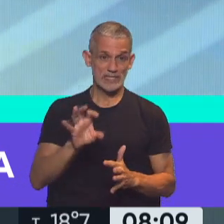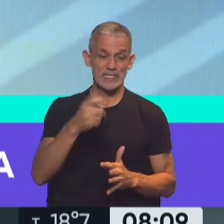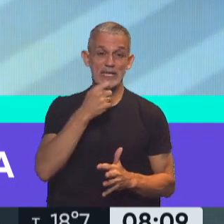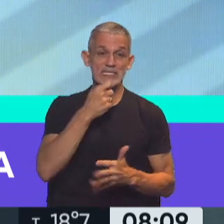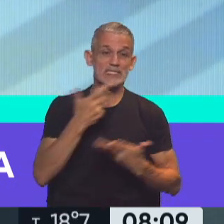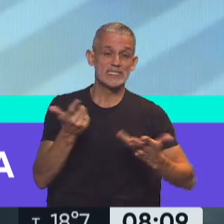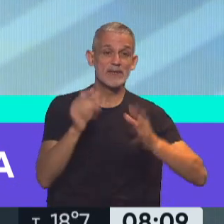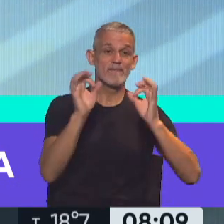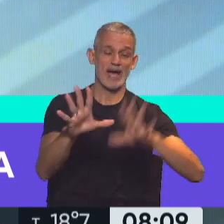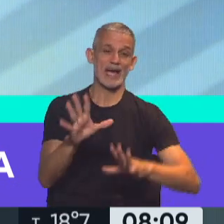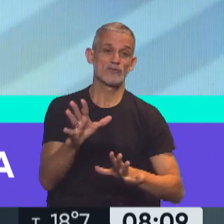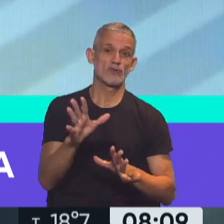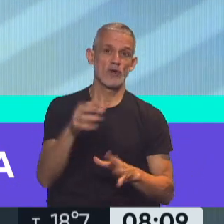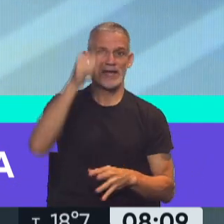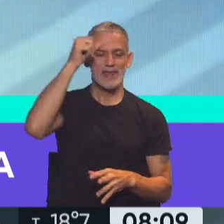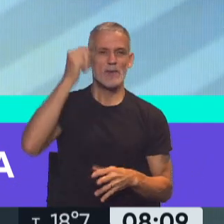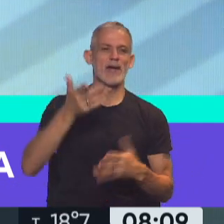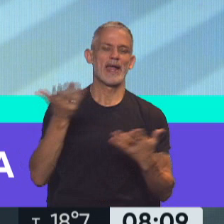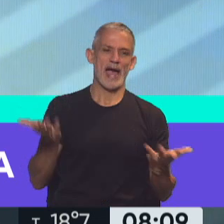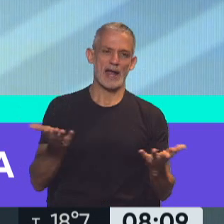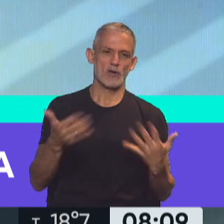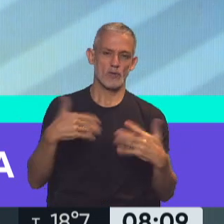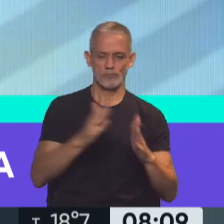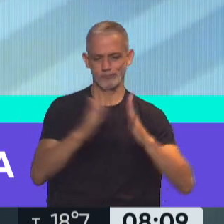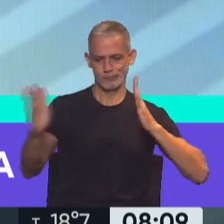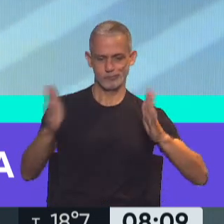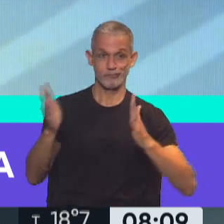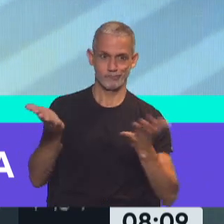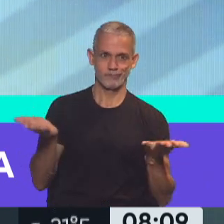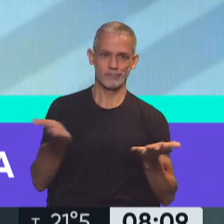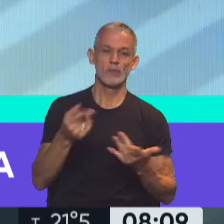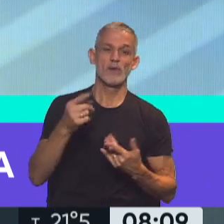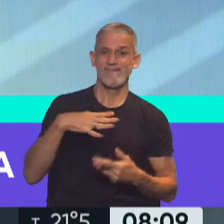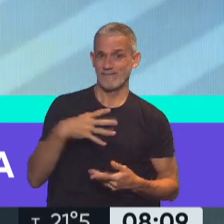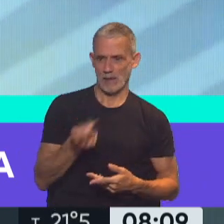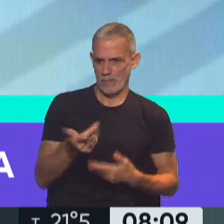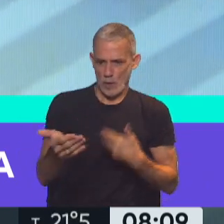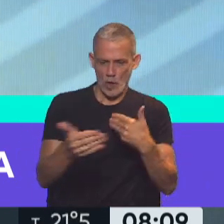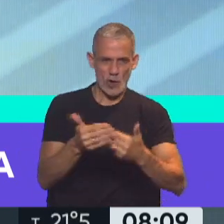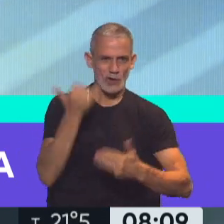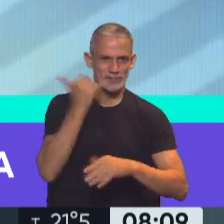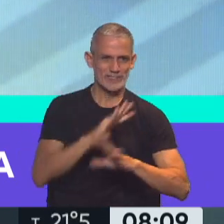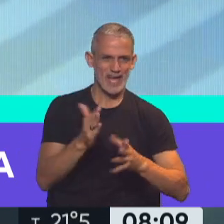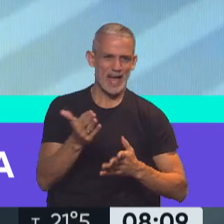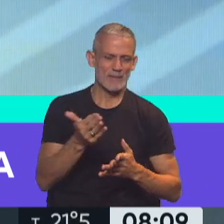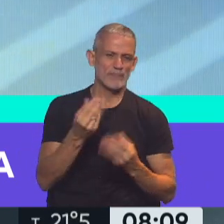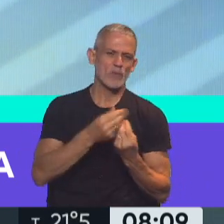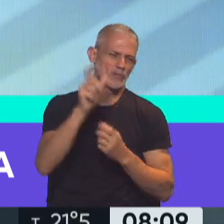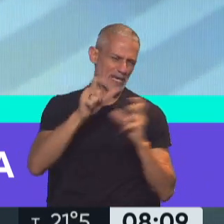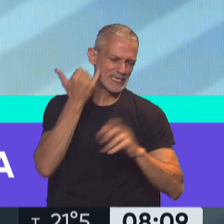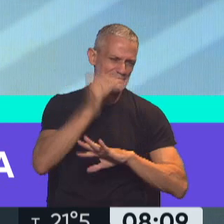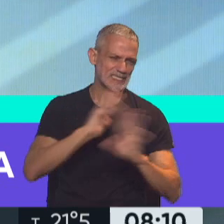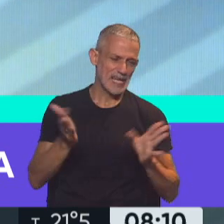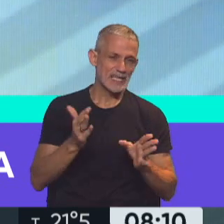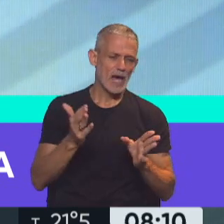las vacaciones de verano, para el receso? Bueno, teniendo en cuenta que faltan muy poquitos días ya, mucha gente ha optado por